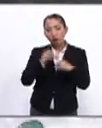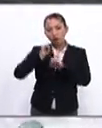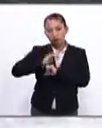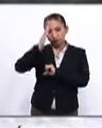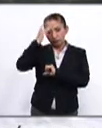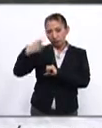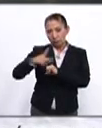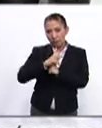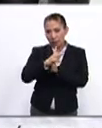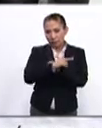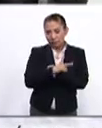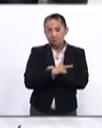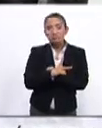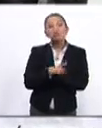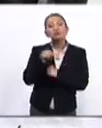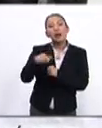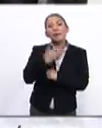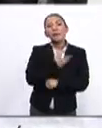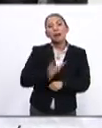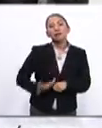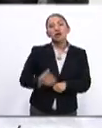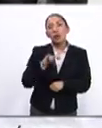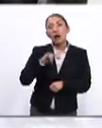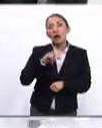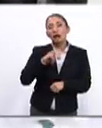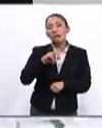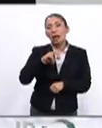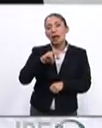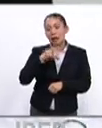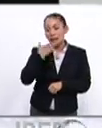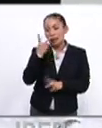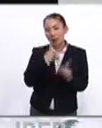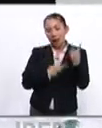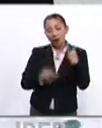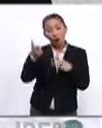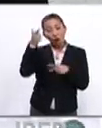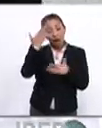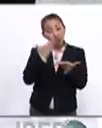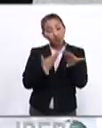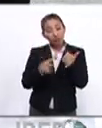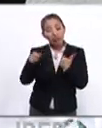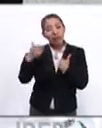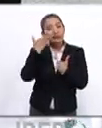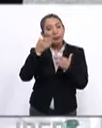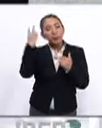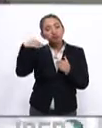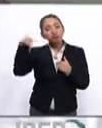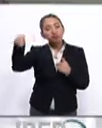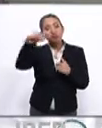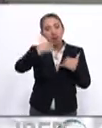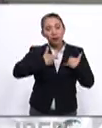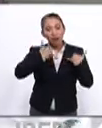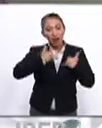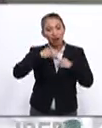autoridades del país centroamericano. El presidente Juan Carlos Varela le dio la bienvenida y deseó éxito a la Jornada Mundial de la Juventud que encabezará el